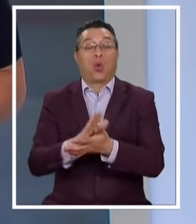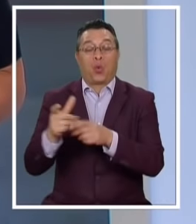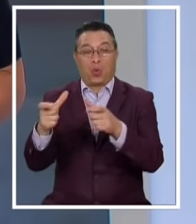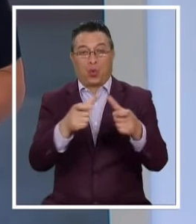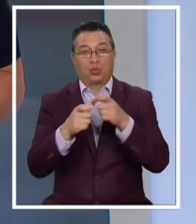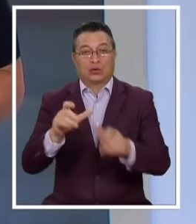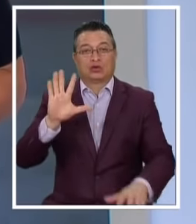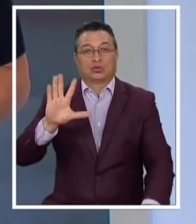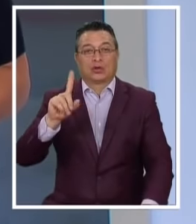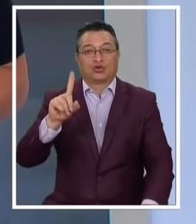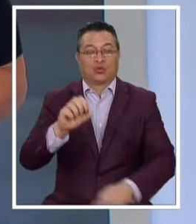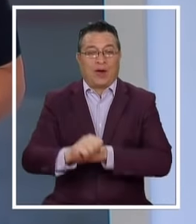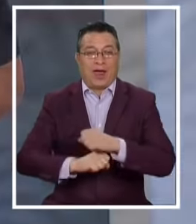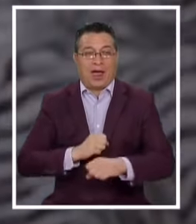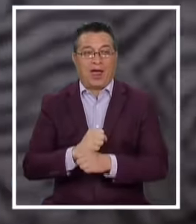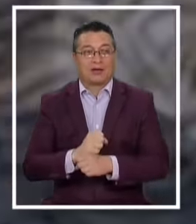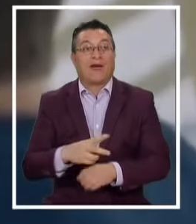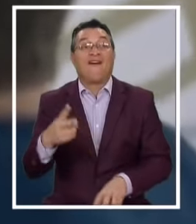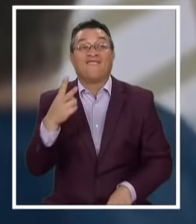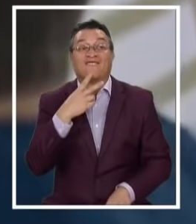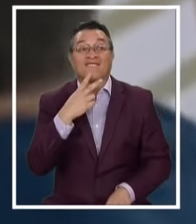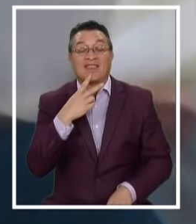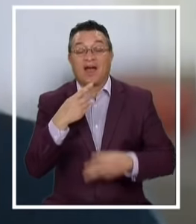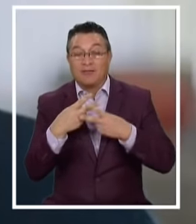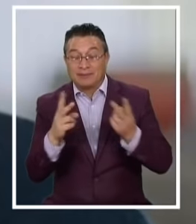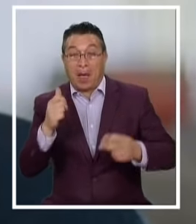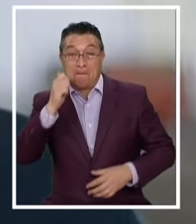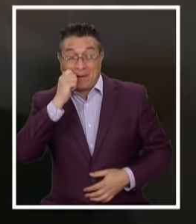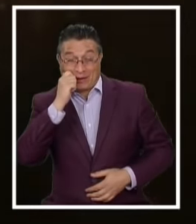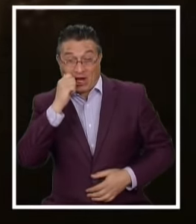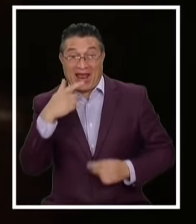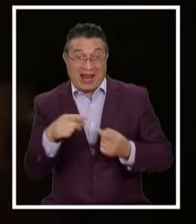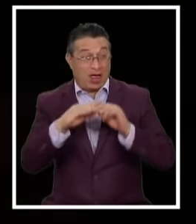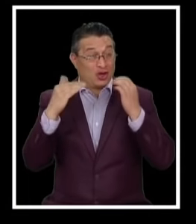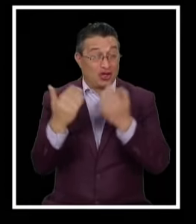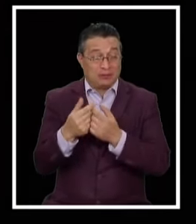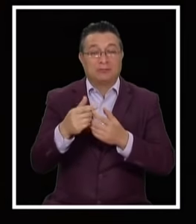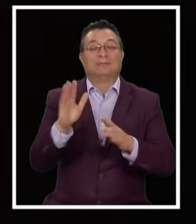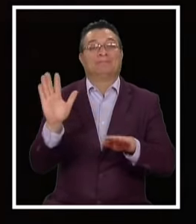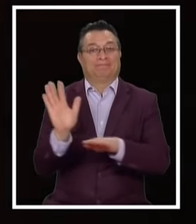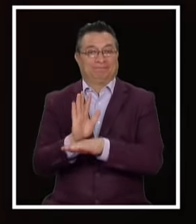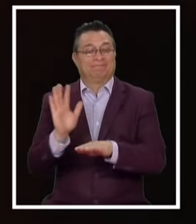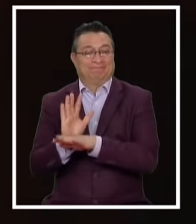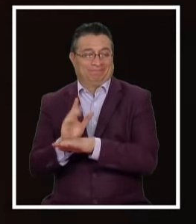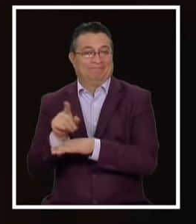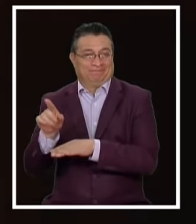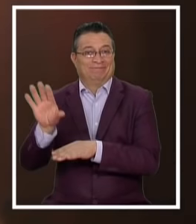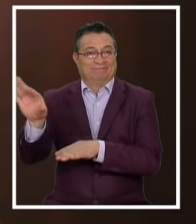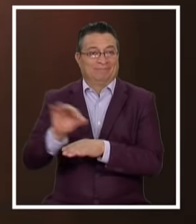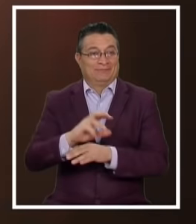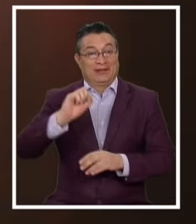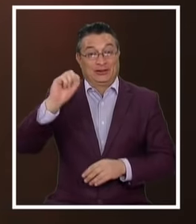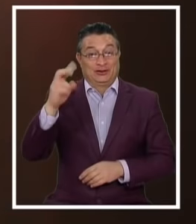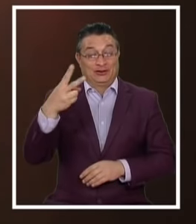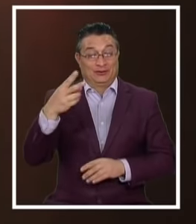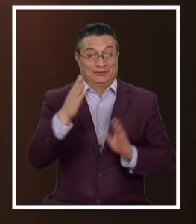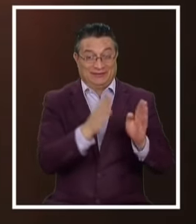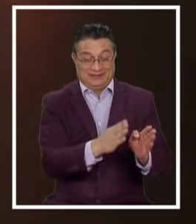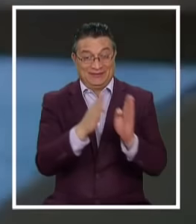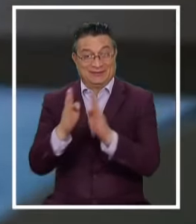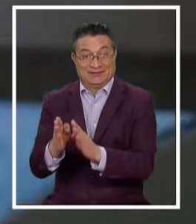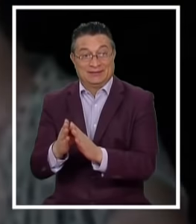51 años Su intensa vida artística Y personal Quedó plasmada En una serie Que ahora Con su segunda temporada